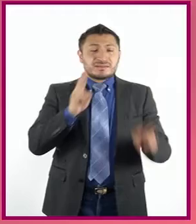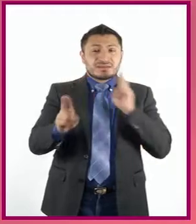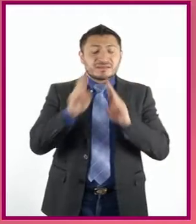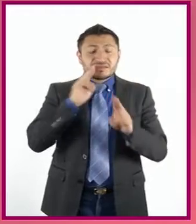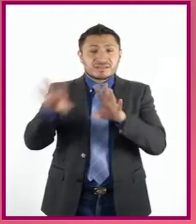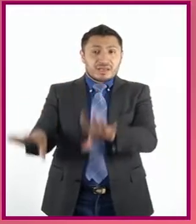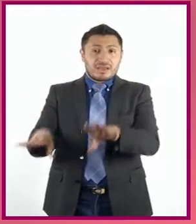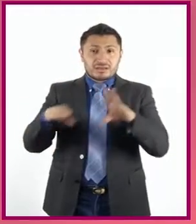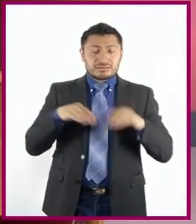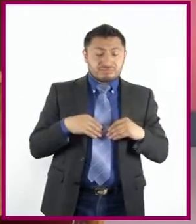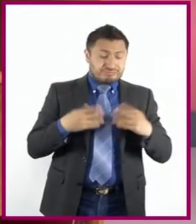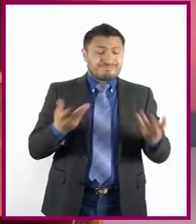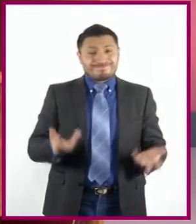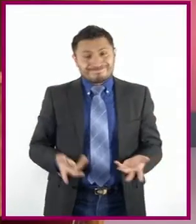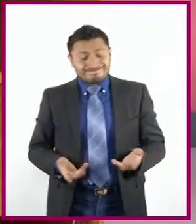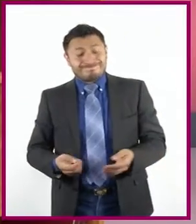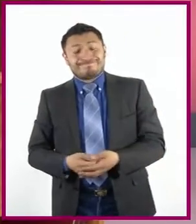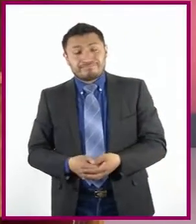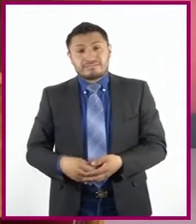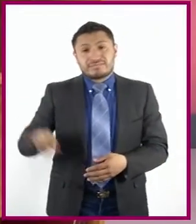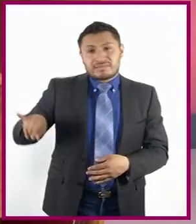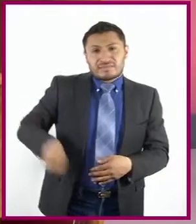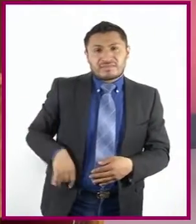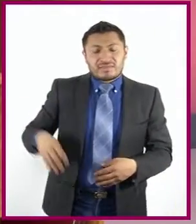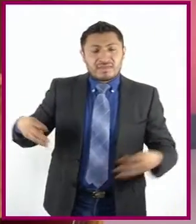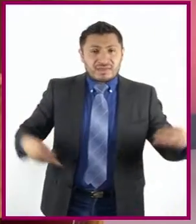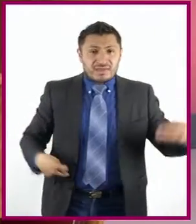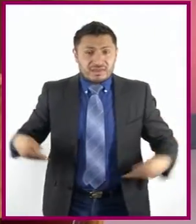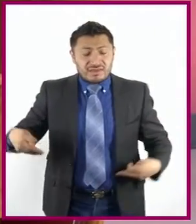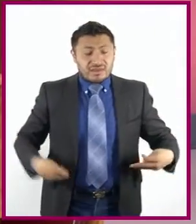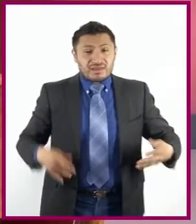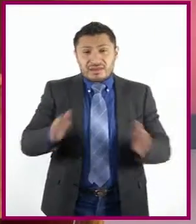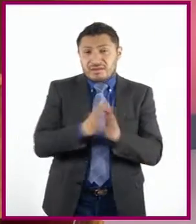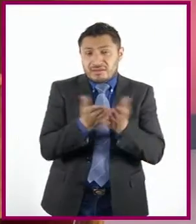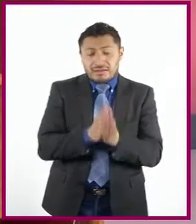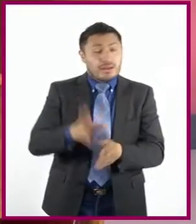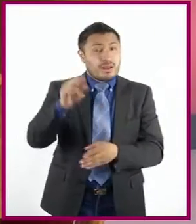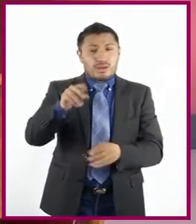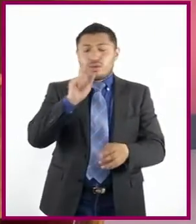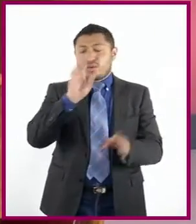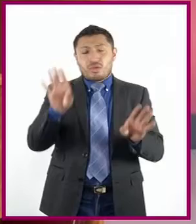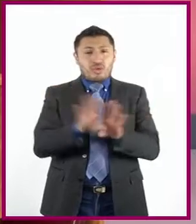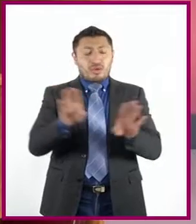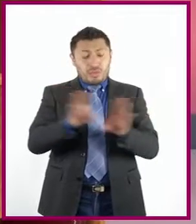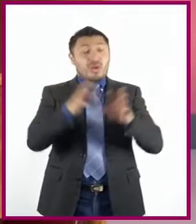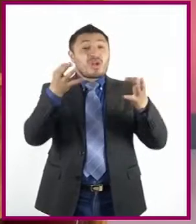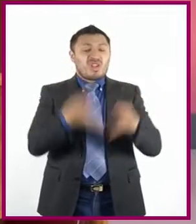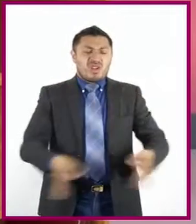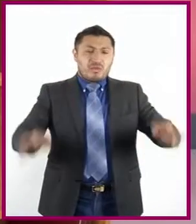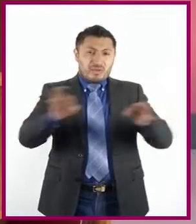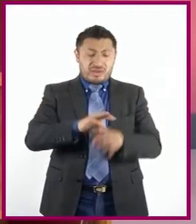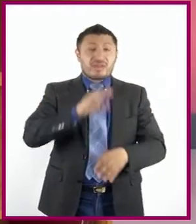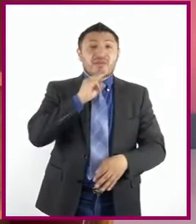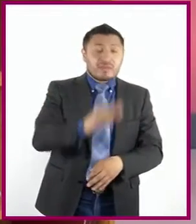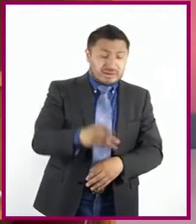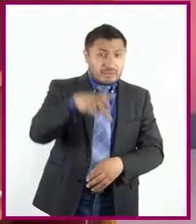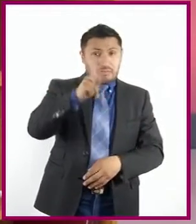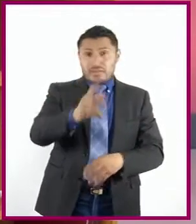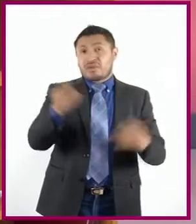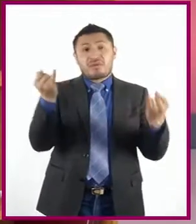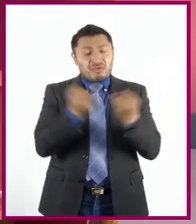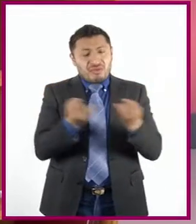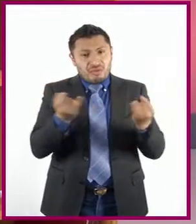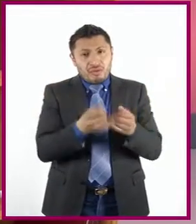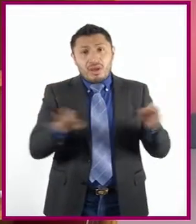Lo interesante que tiene esta obra no es solo el intenso argumento planteado por Perla Schumacher, sino también